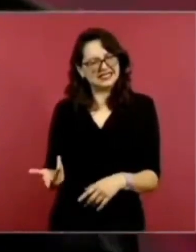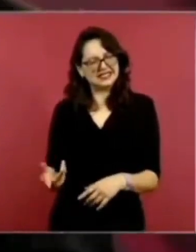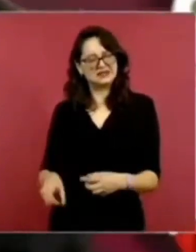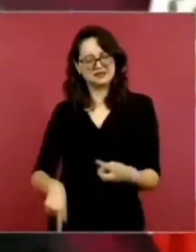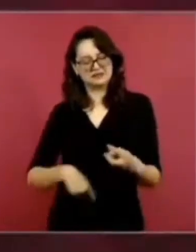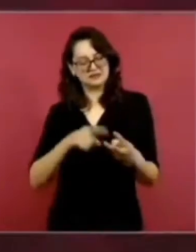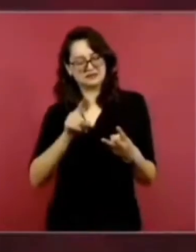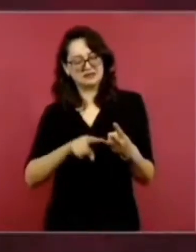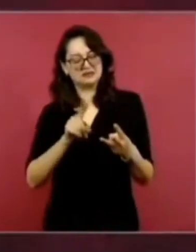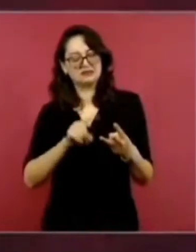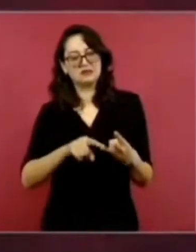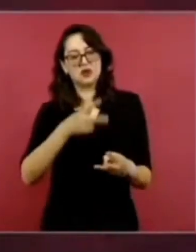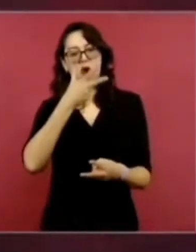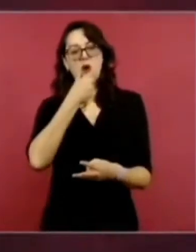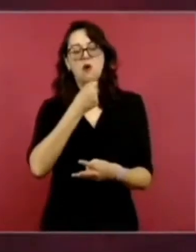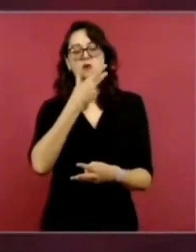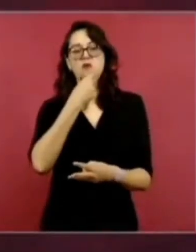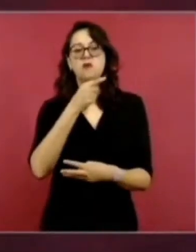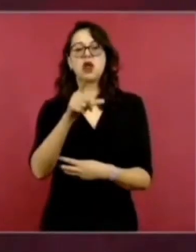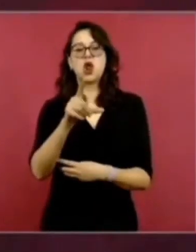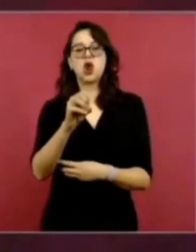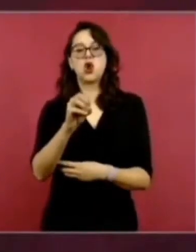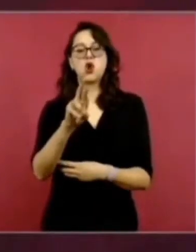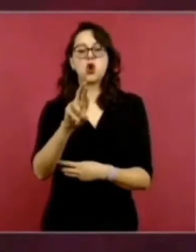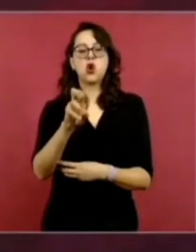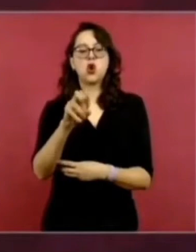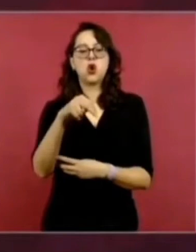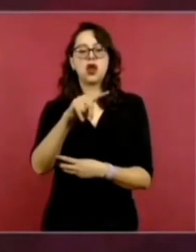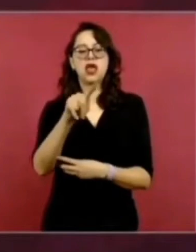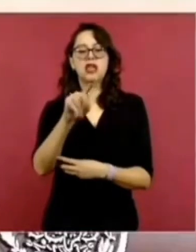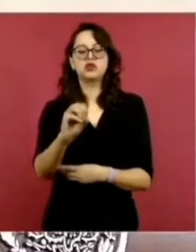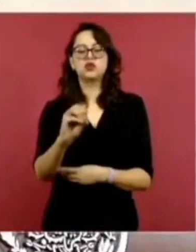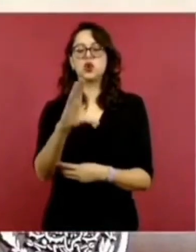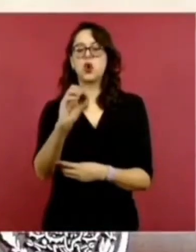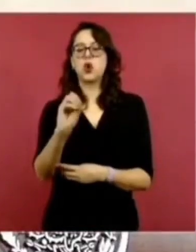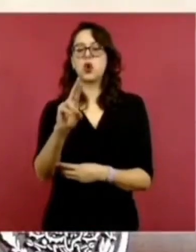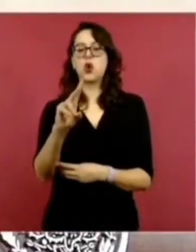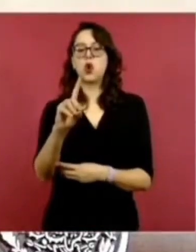también doctor, el presidente del INE,